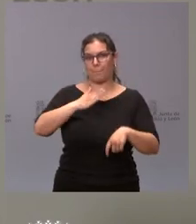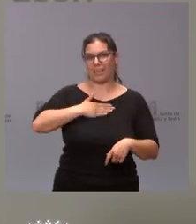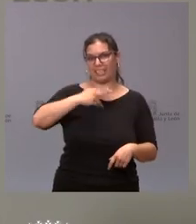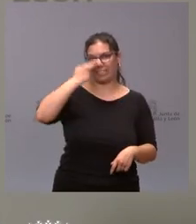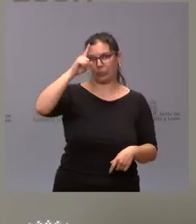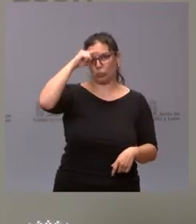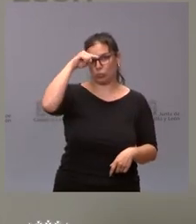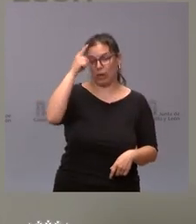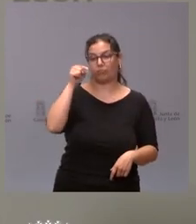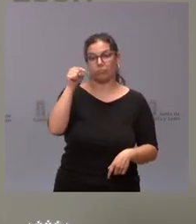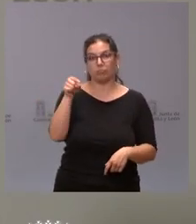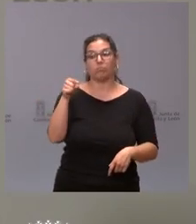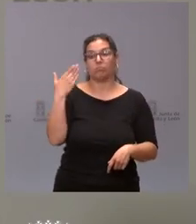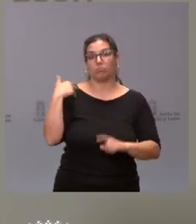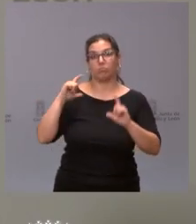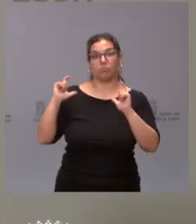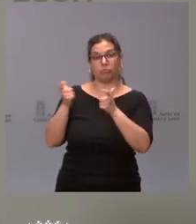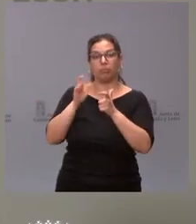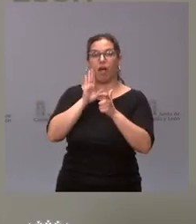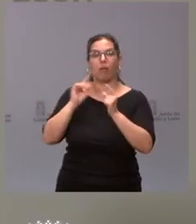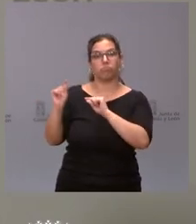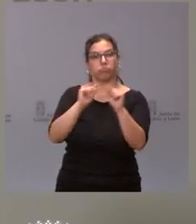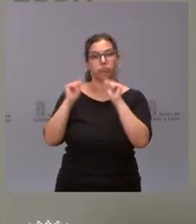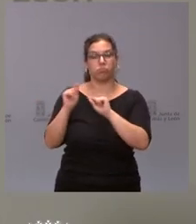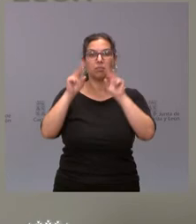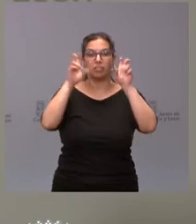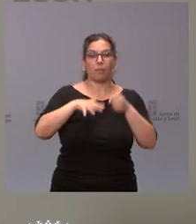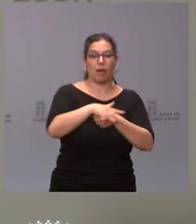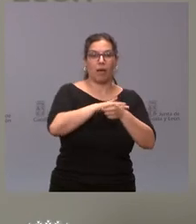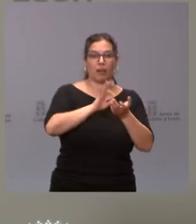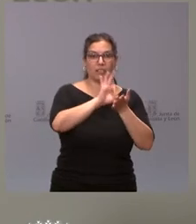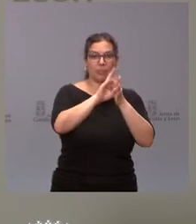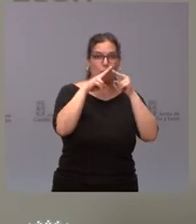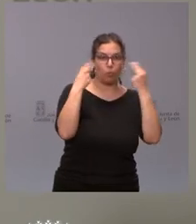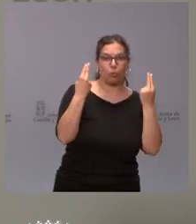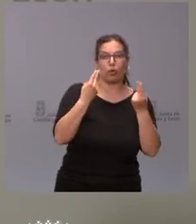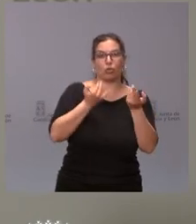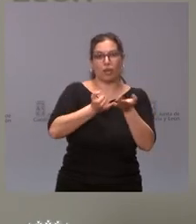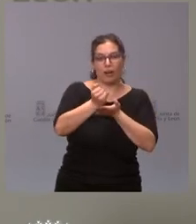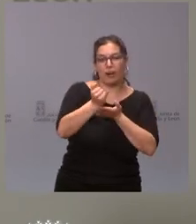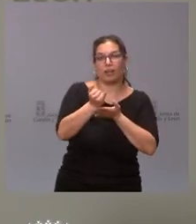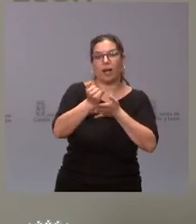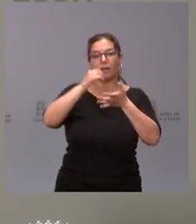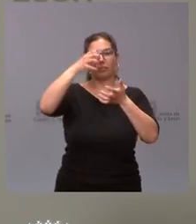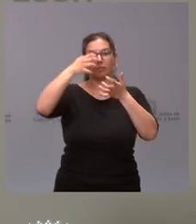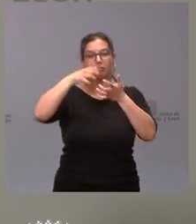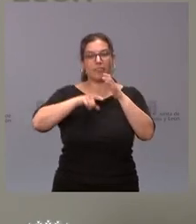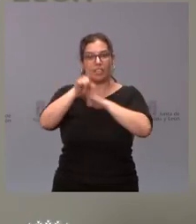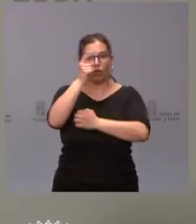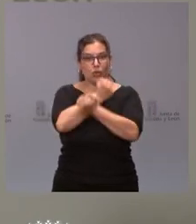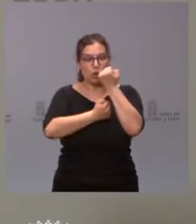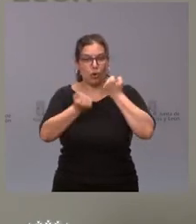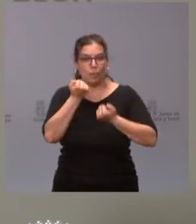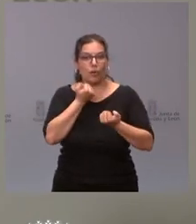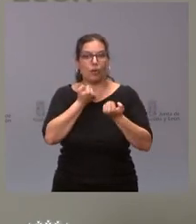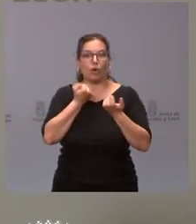que se concentran en este Consejo de Gobierno, tanto en el área de servicios públicos como de infraestructuras agrarias, infraestructuras de desarrollo económico,